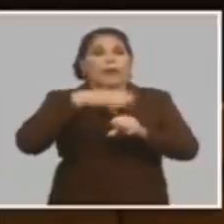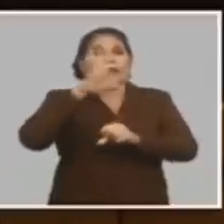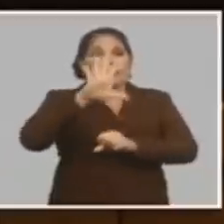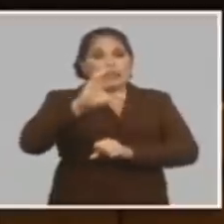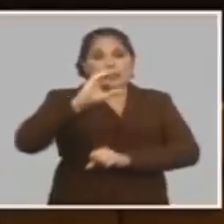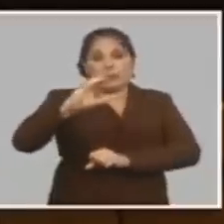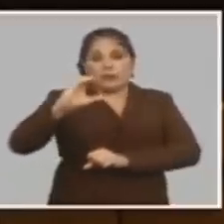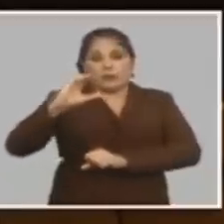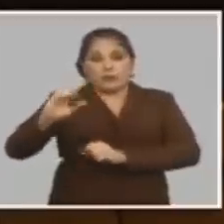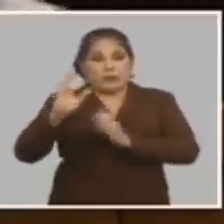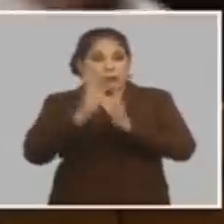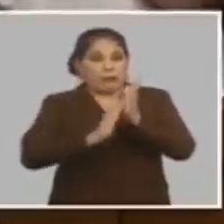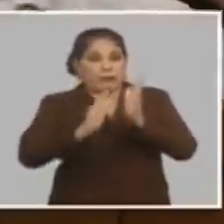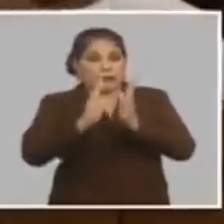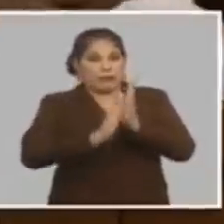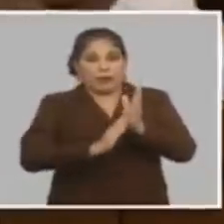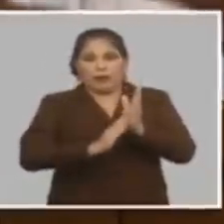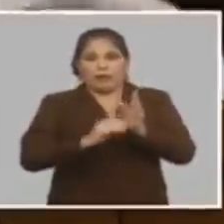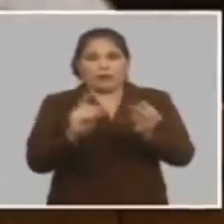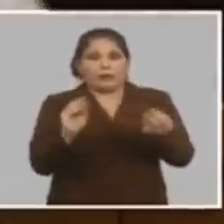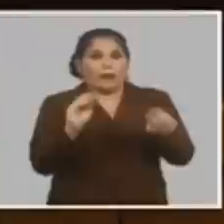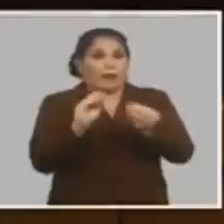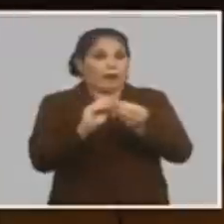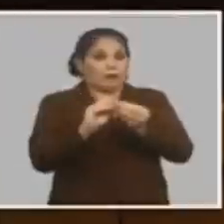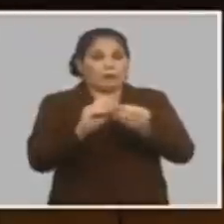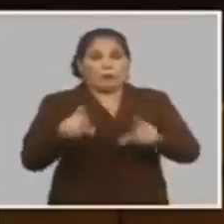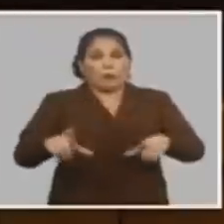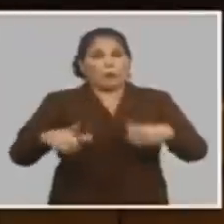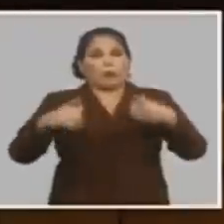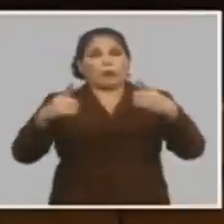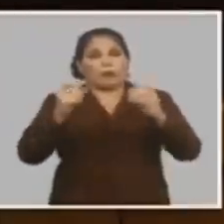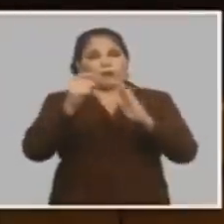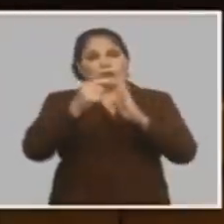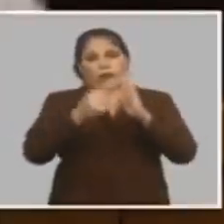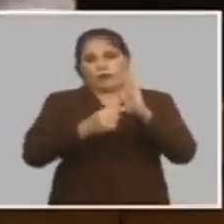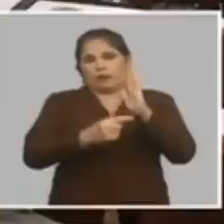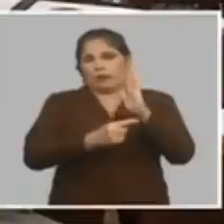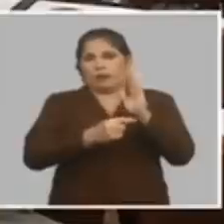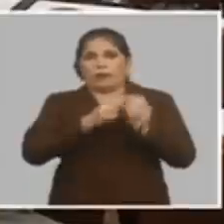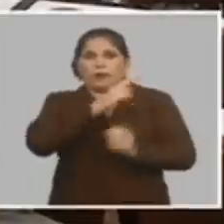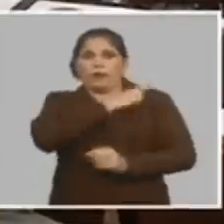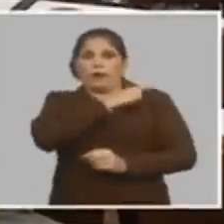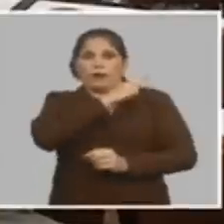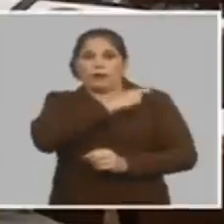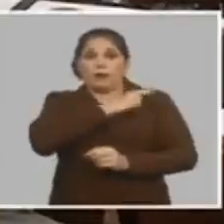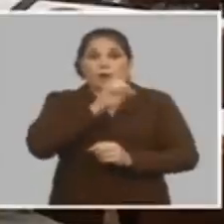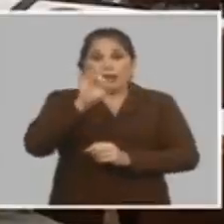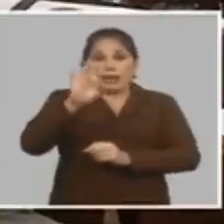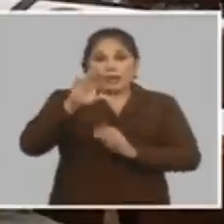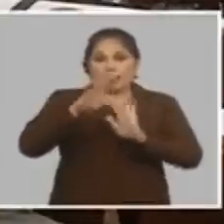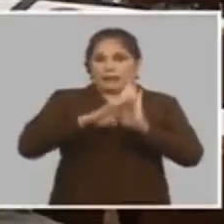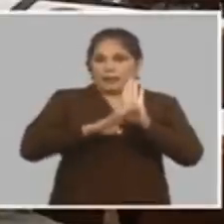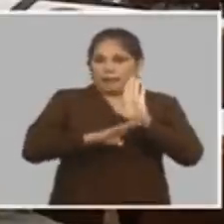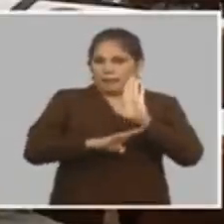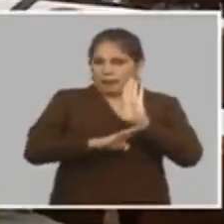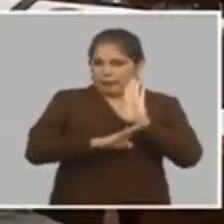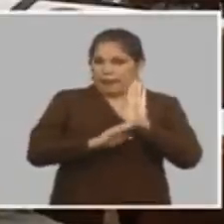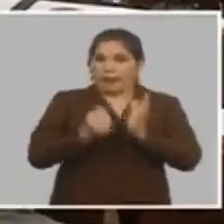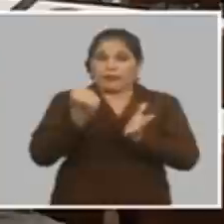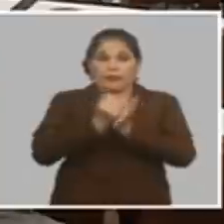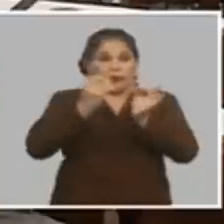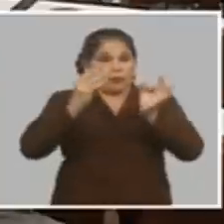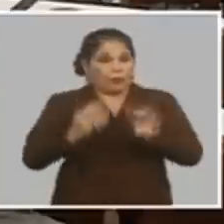cinco salarios mensuales sin estar asociado al cumplimiento de indicadores directivos y en las 15 medidas que se